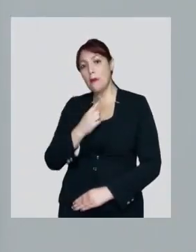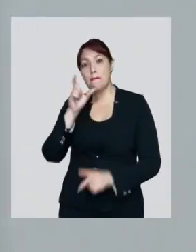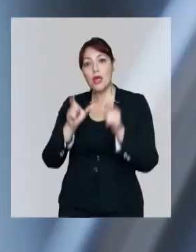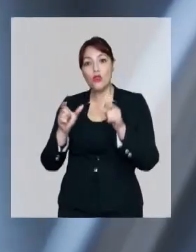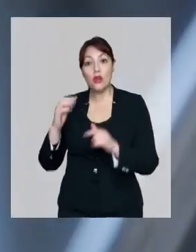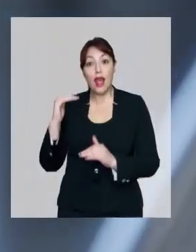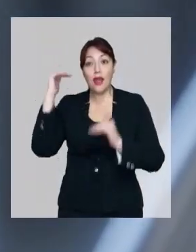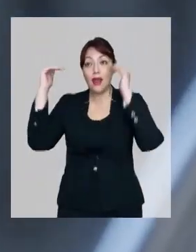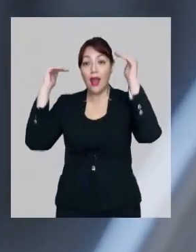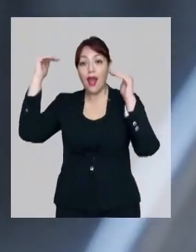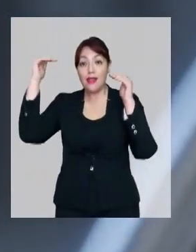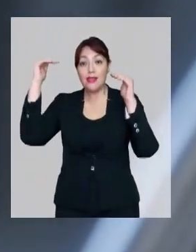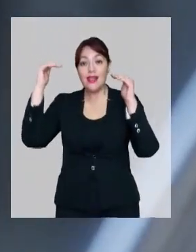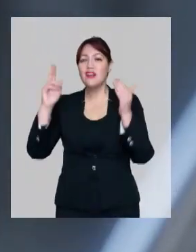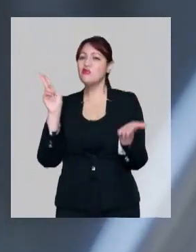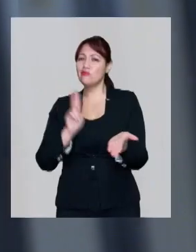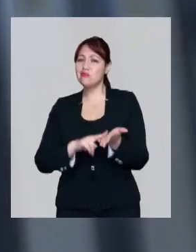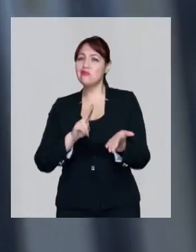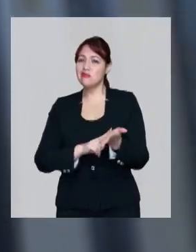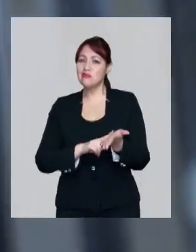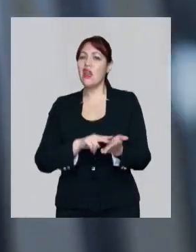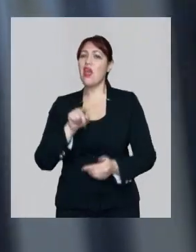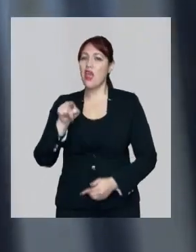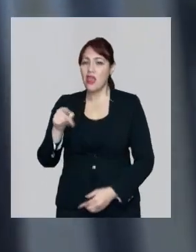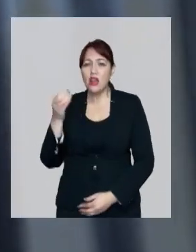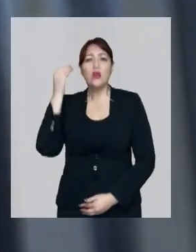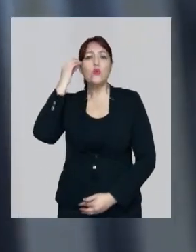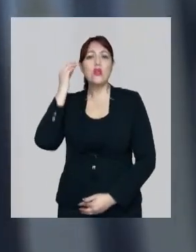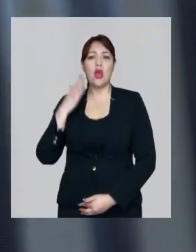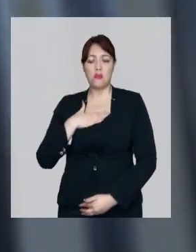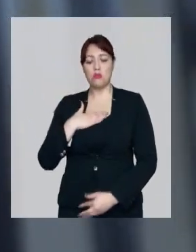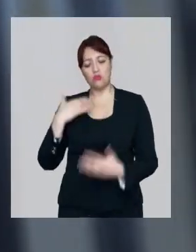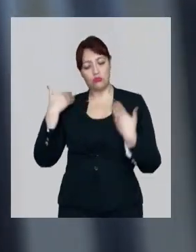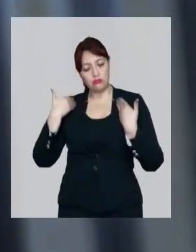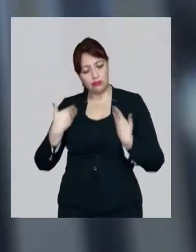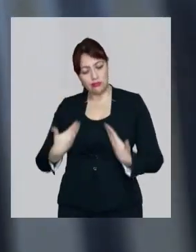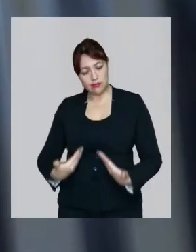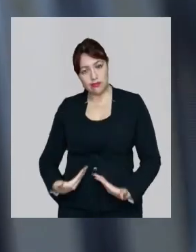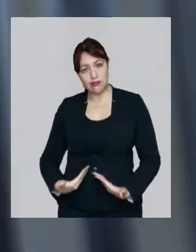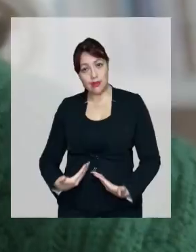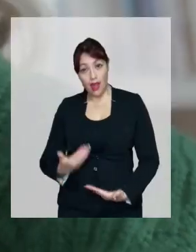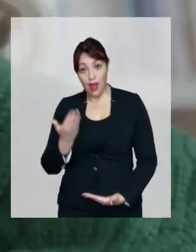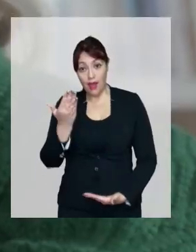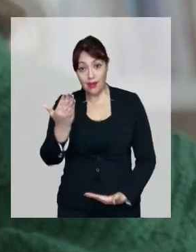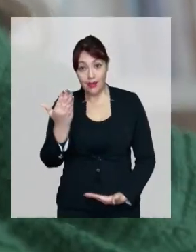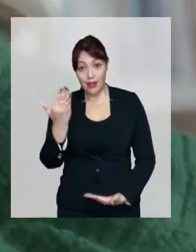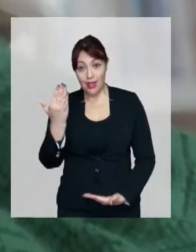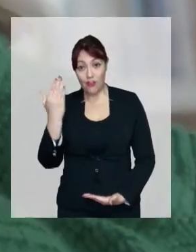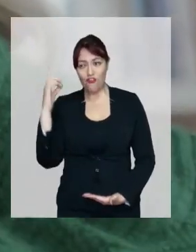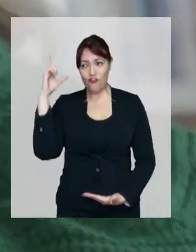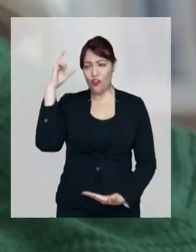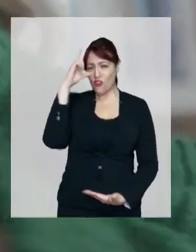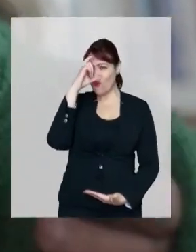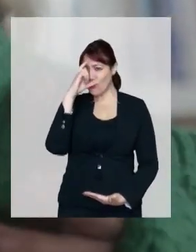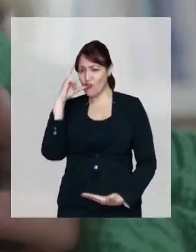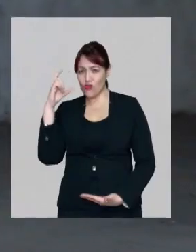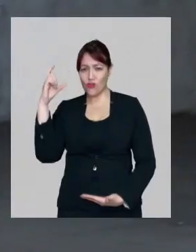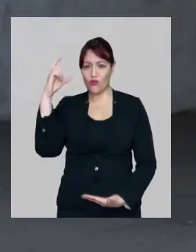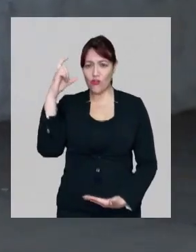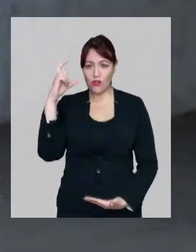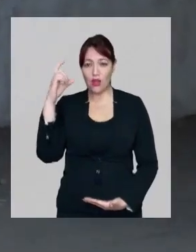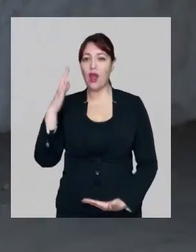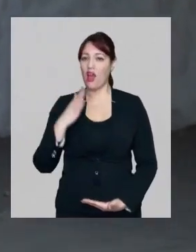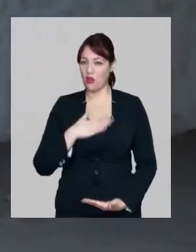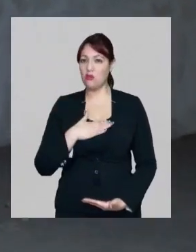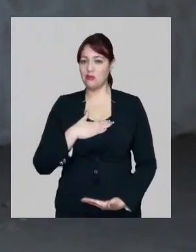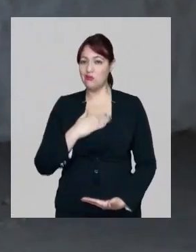adultos y el mundo real los que se encargan siempre de recordarme que tengo esta condición. ¿A ti te sacan fotos cuando vas en la calle?